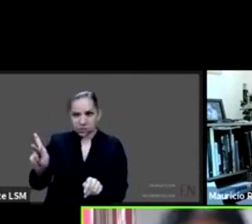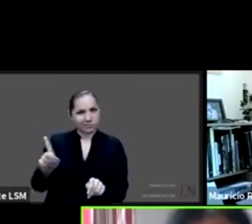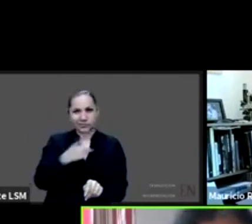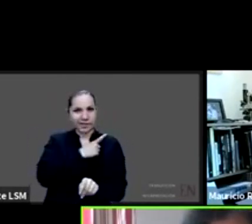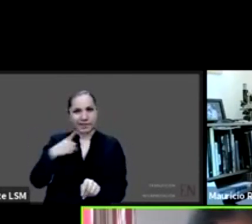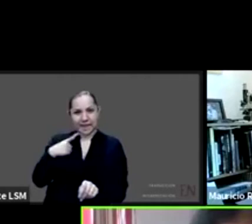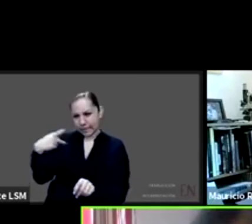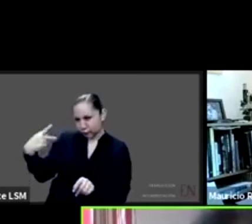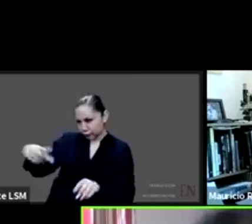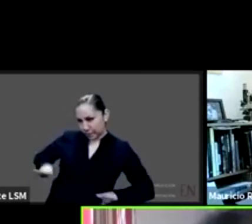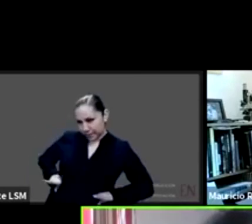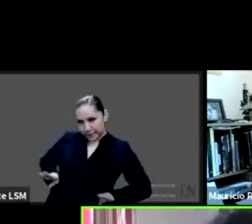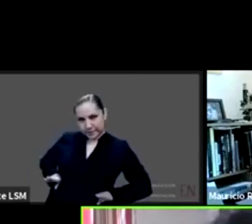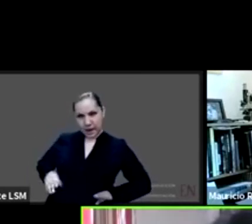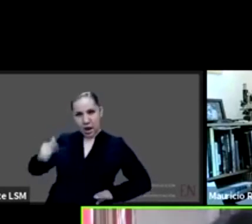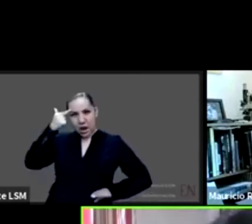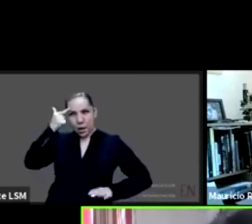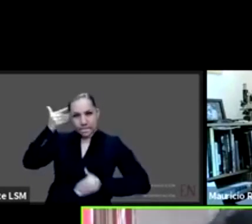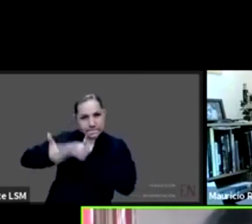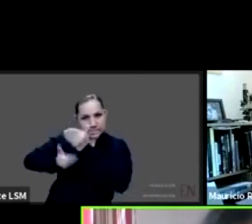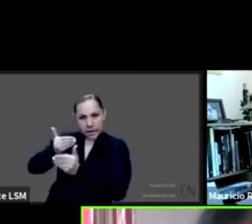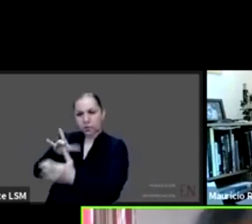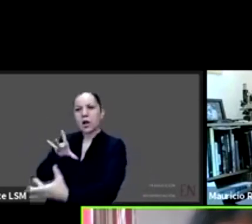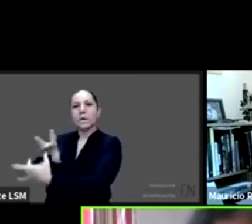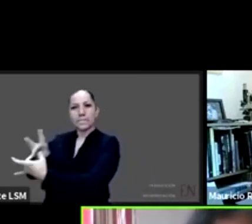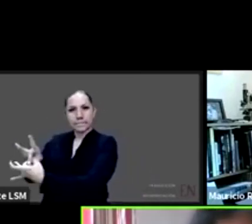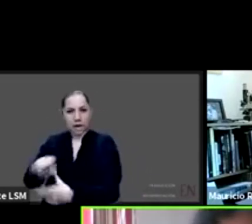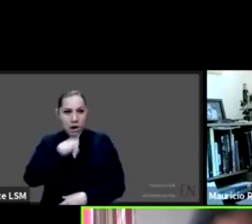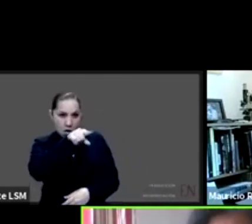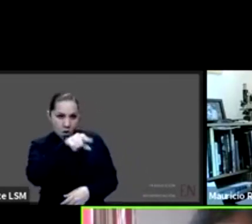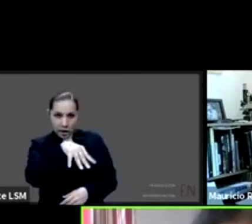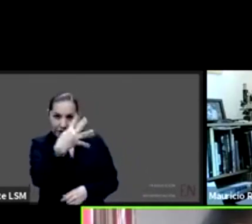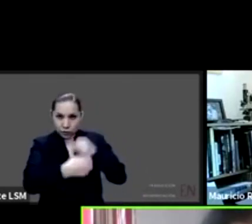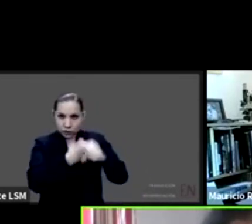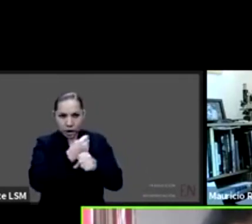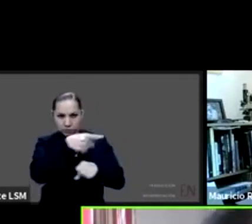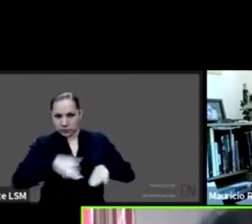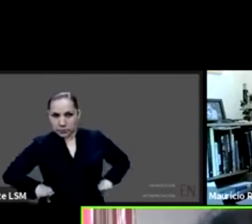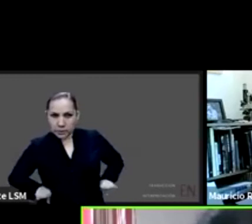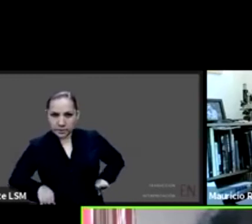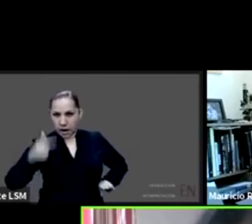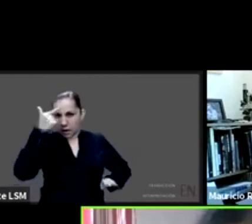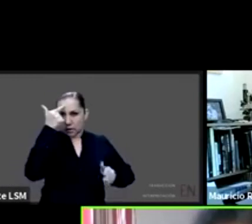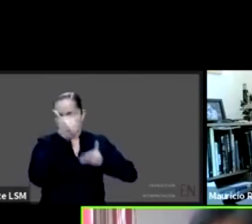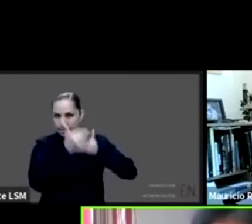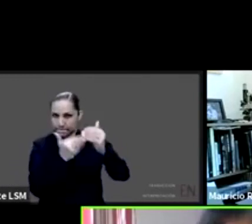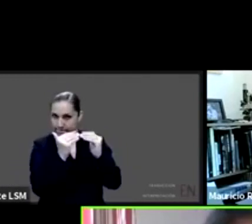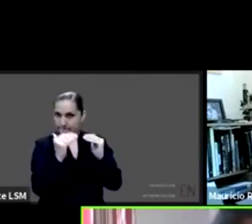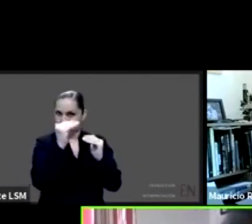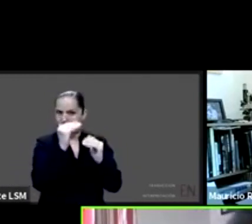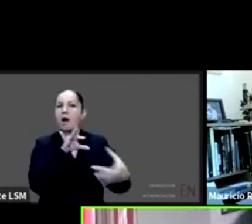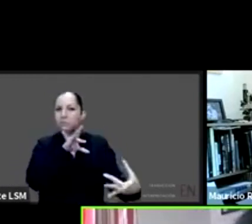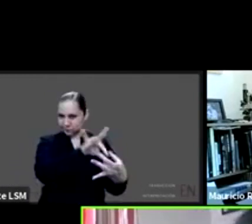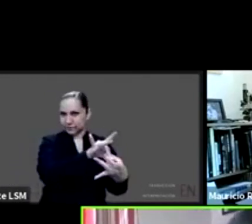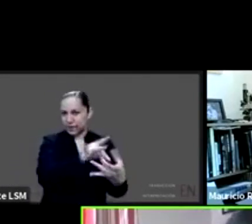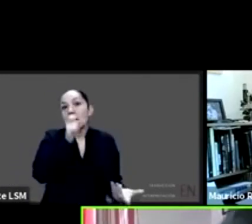y son criterios que tienen que tomarse en cuenta exactamente en esto. Y finalmente, muy importante, el derecho a ser escuchados. ¿Cómo